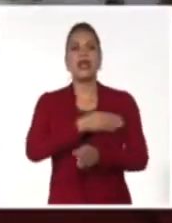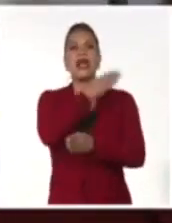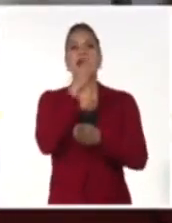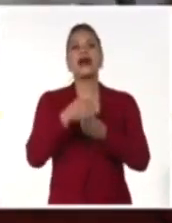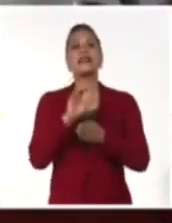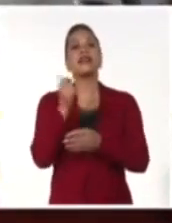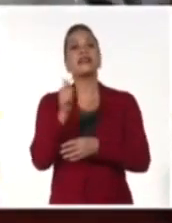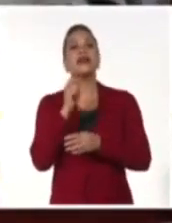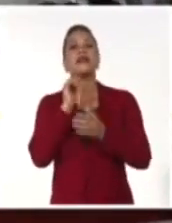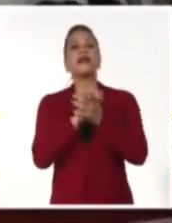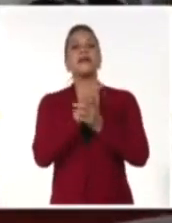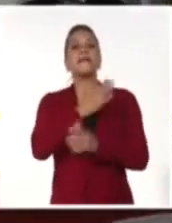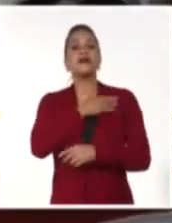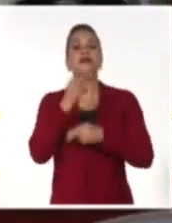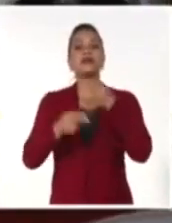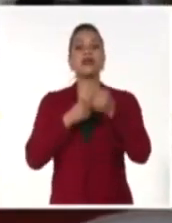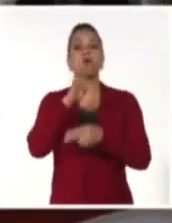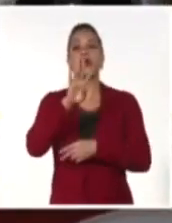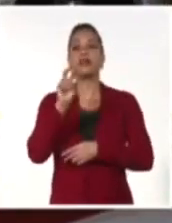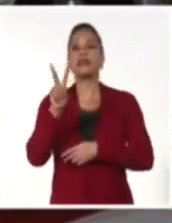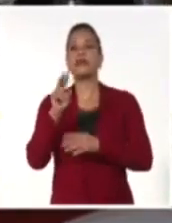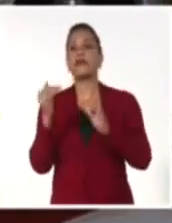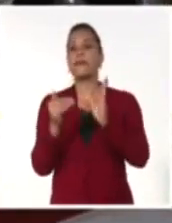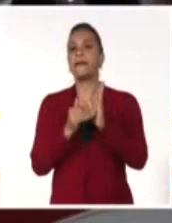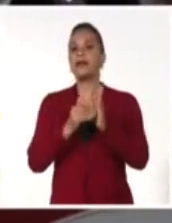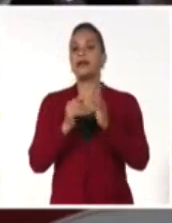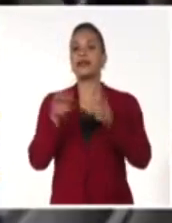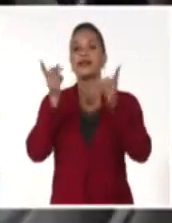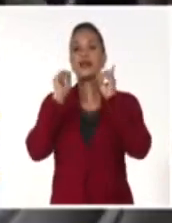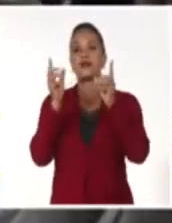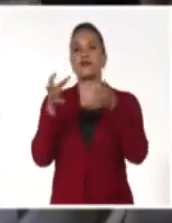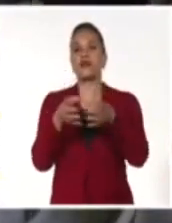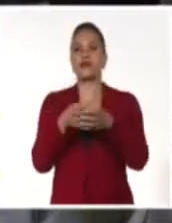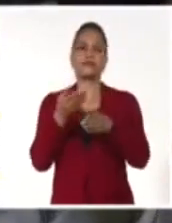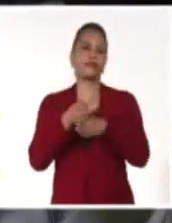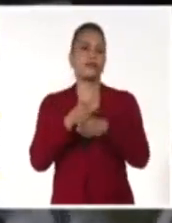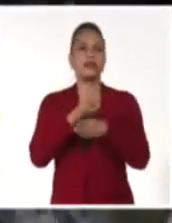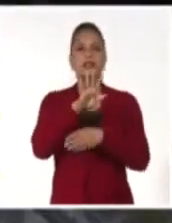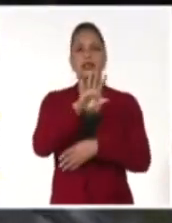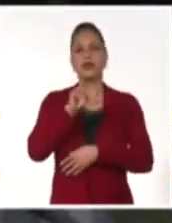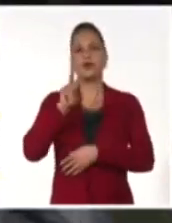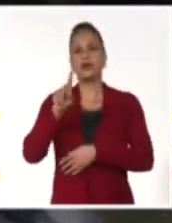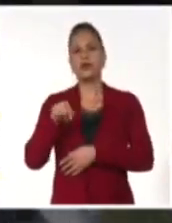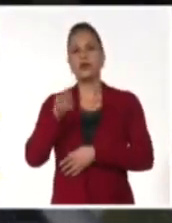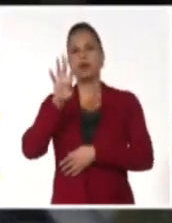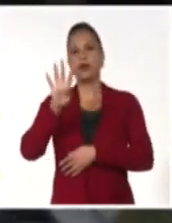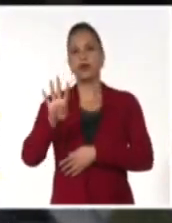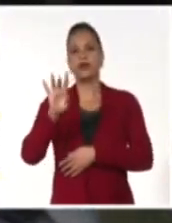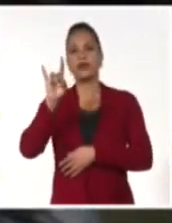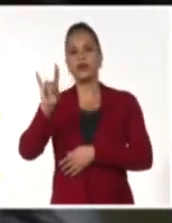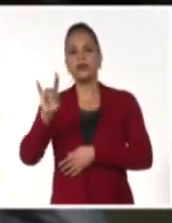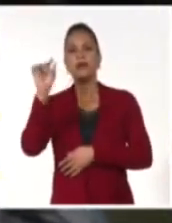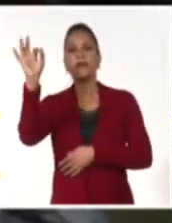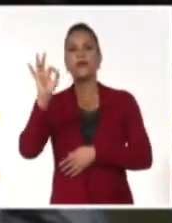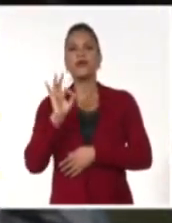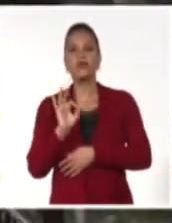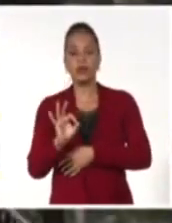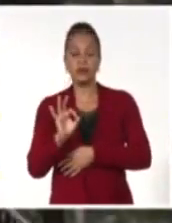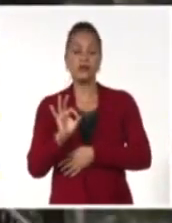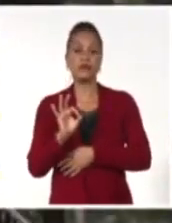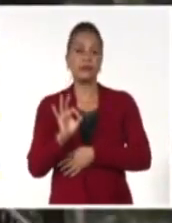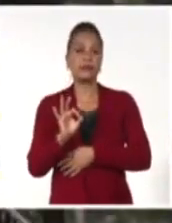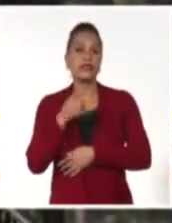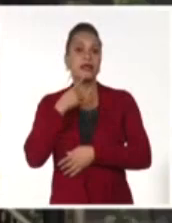desarrollaron 41.568 reuniones y esto representa el 52,49% de las planificadas